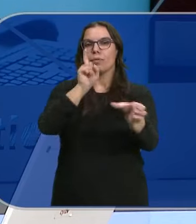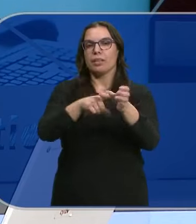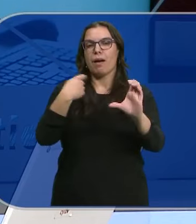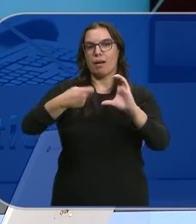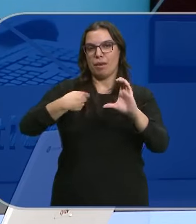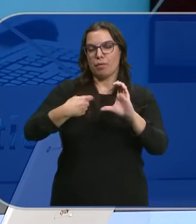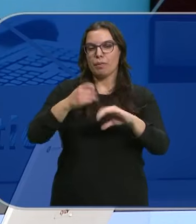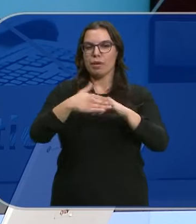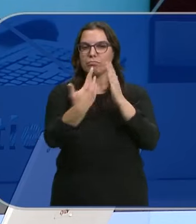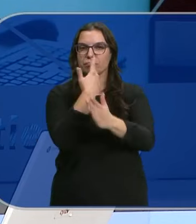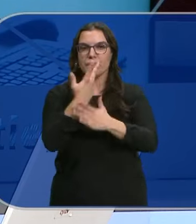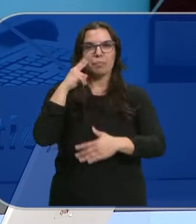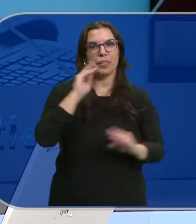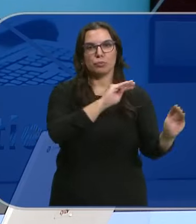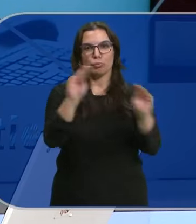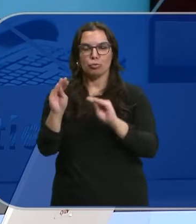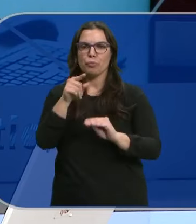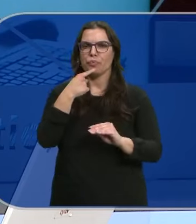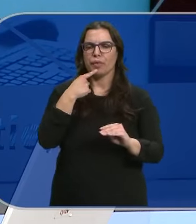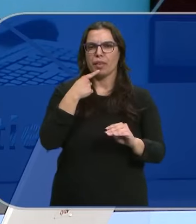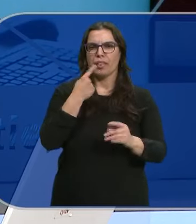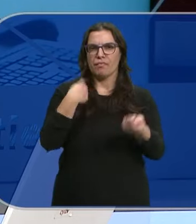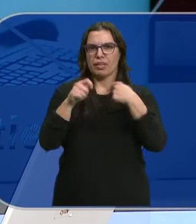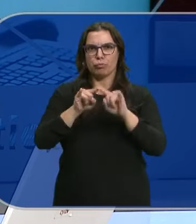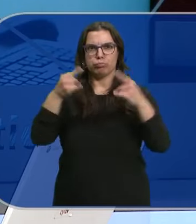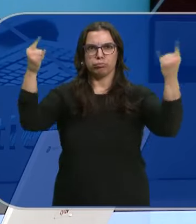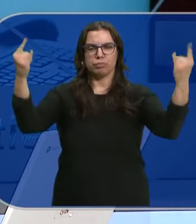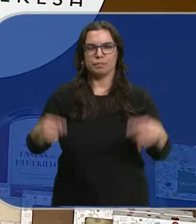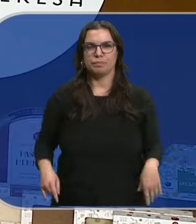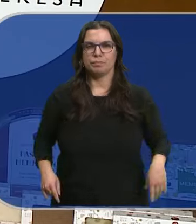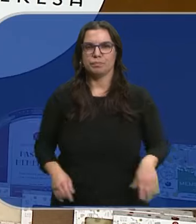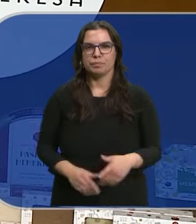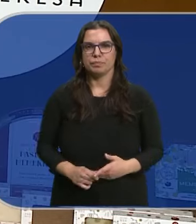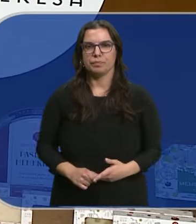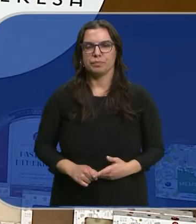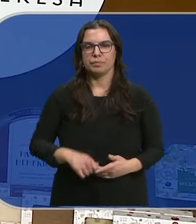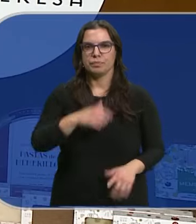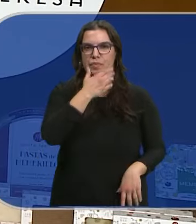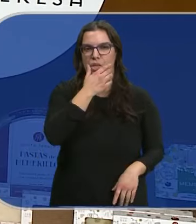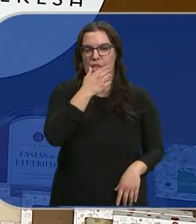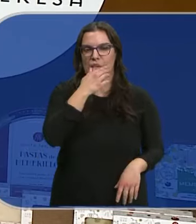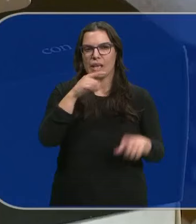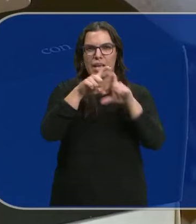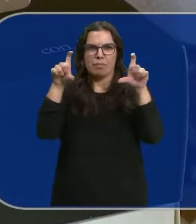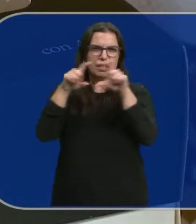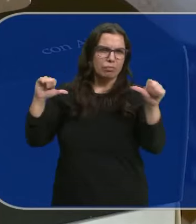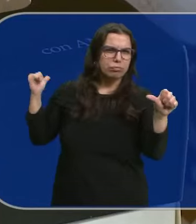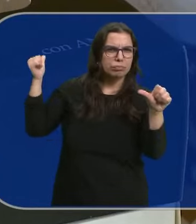Comercio Para contarnos Su experiencia En la que han aumentado De forma exponencial Sus ventas Empresas